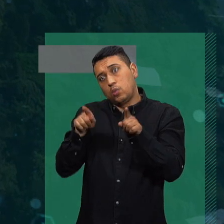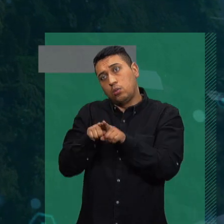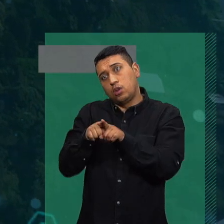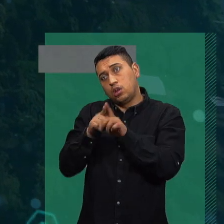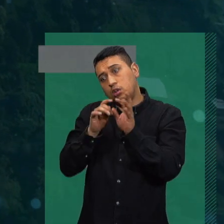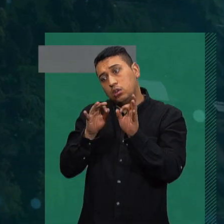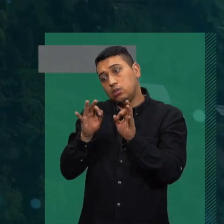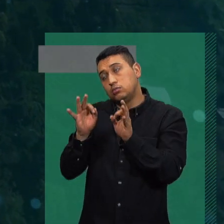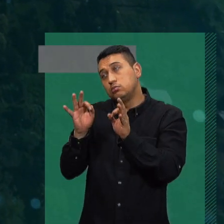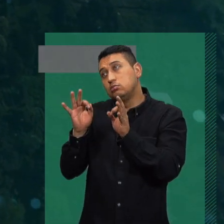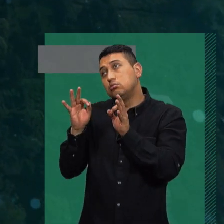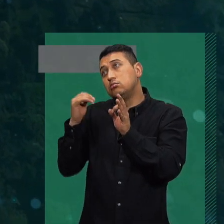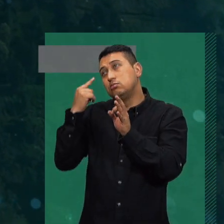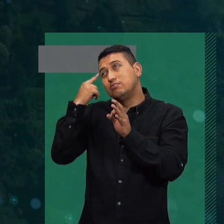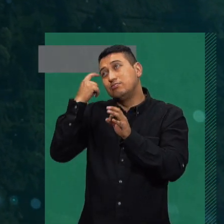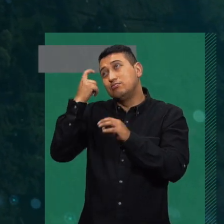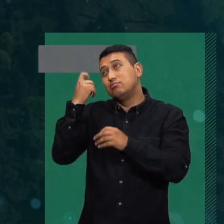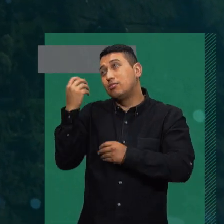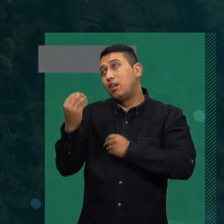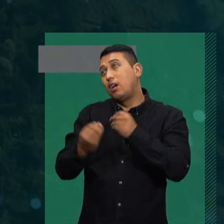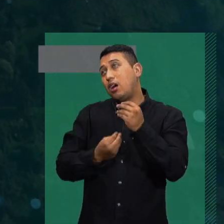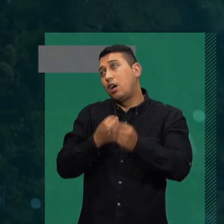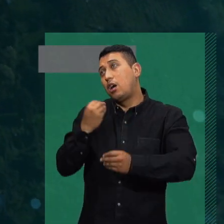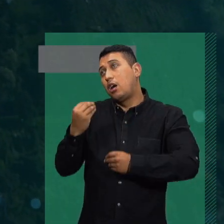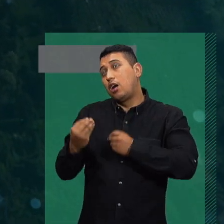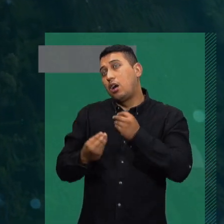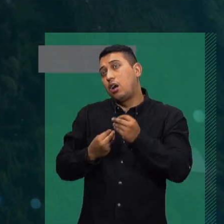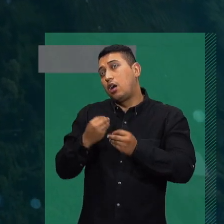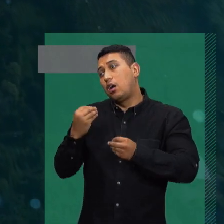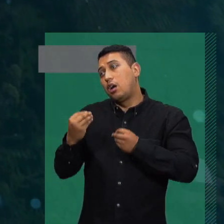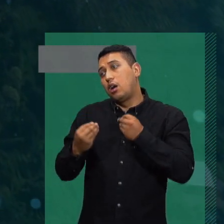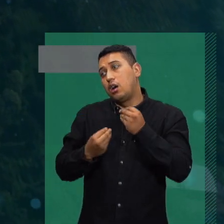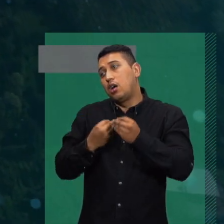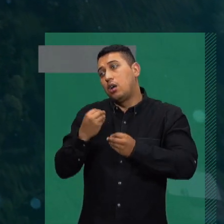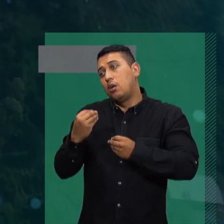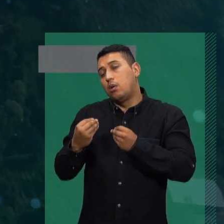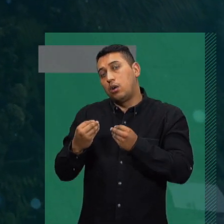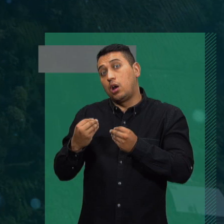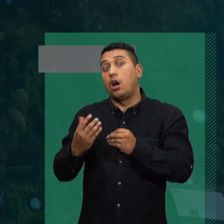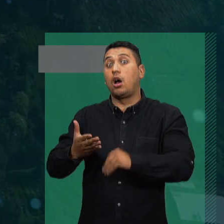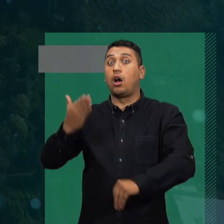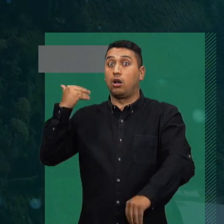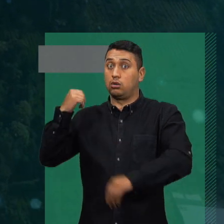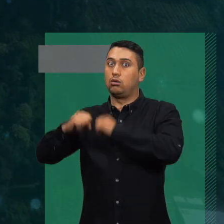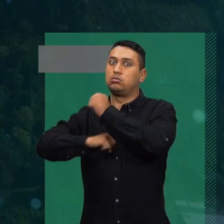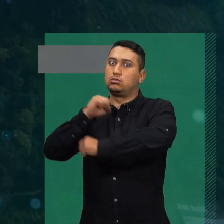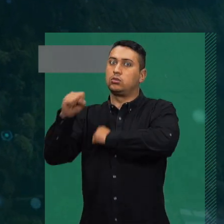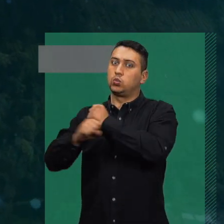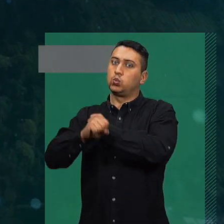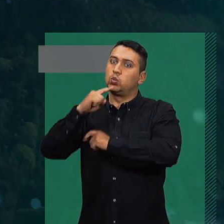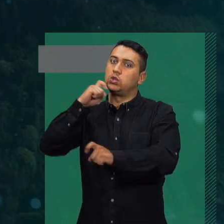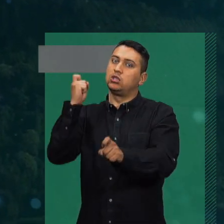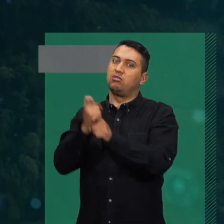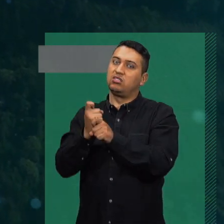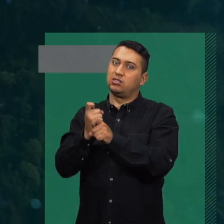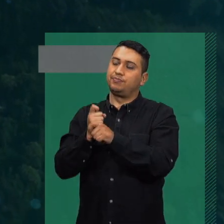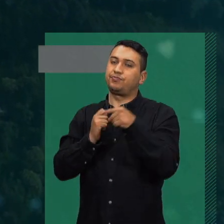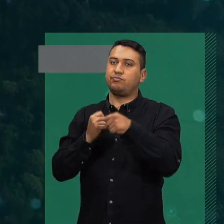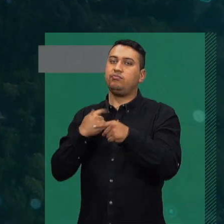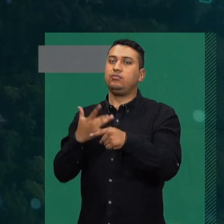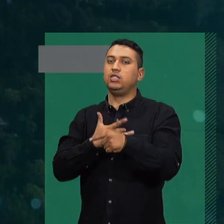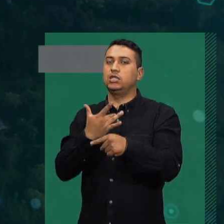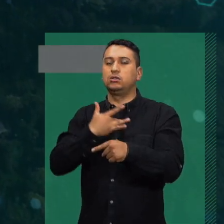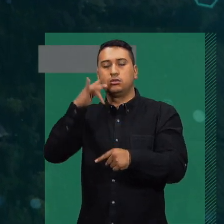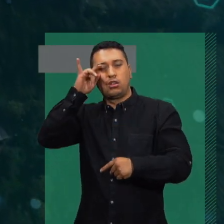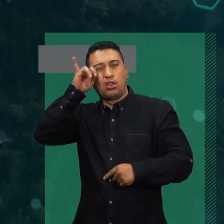como sin saber qué hacer, entonces durante muchos años mi reacción a eso es pues claro, es que nunca aprendí a vivir, es que